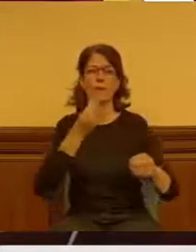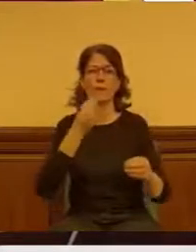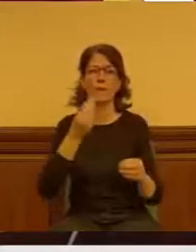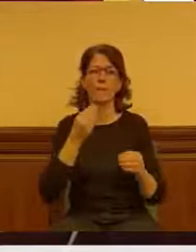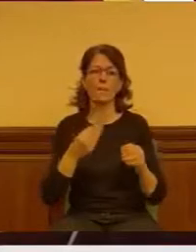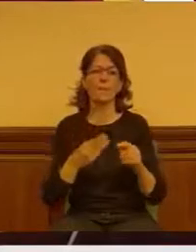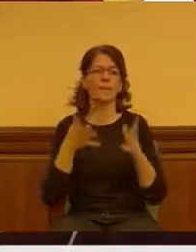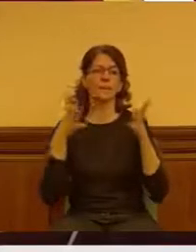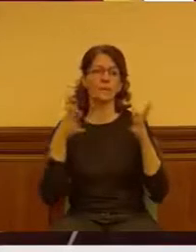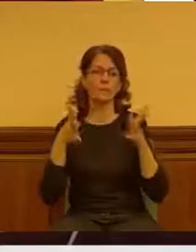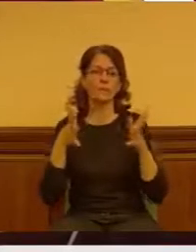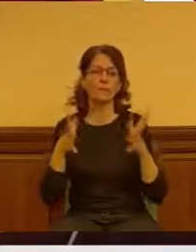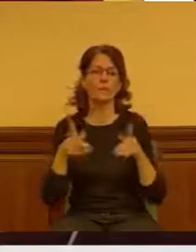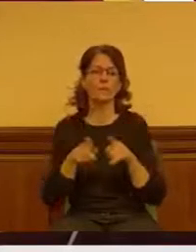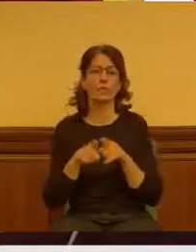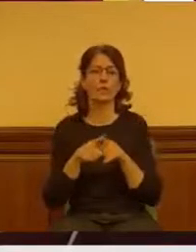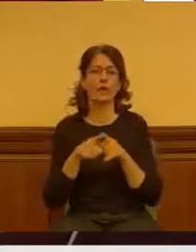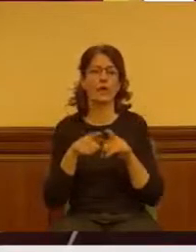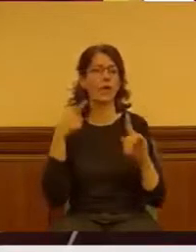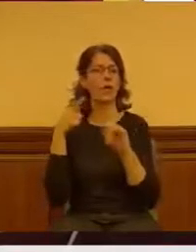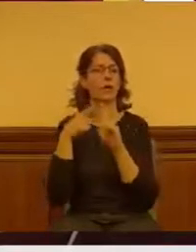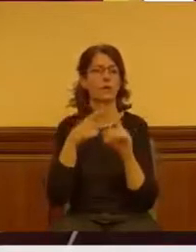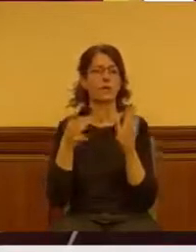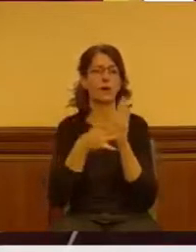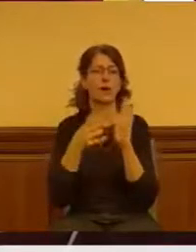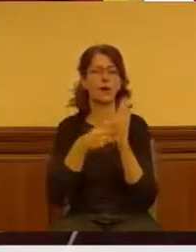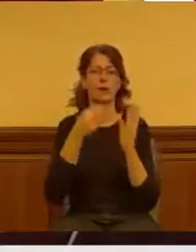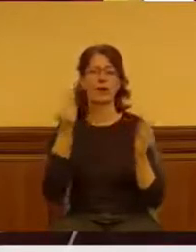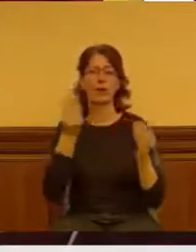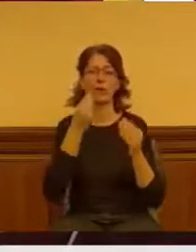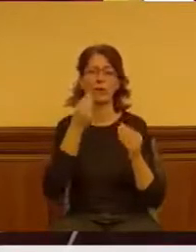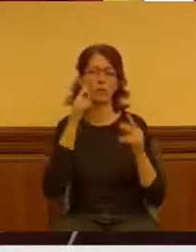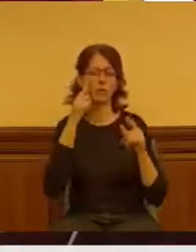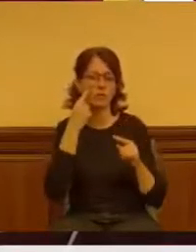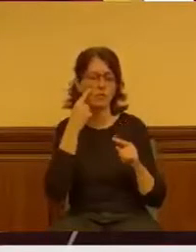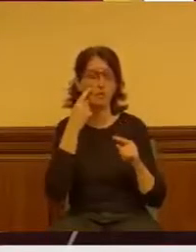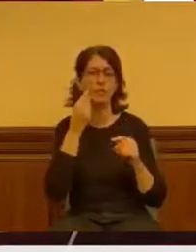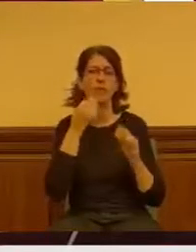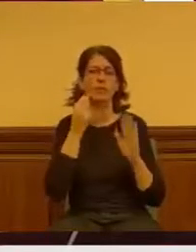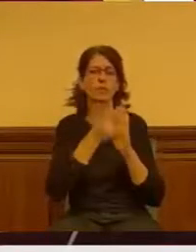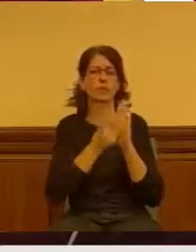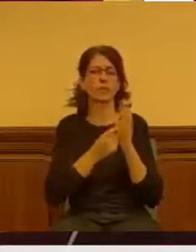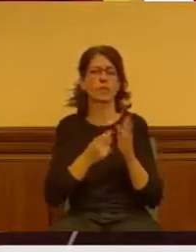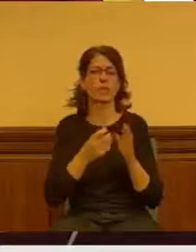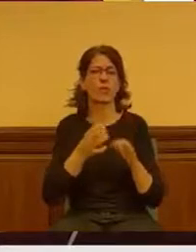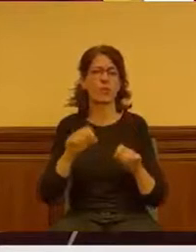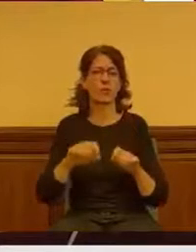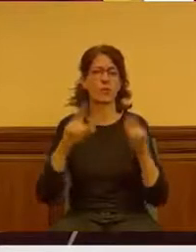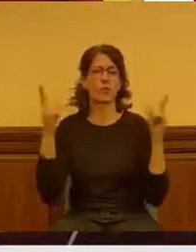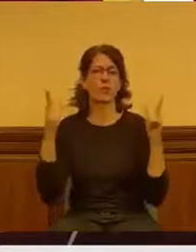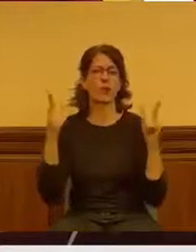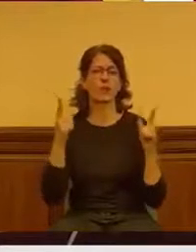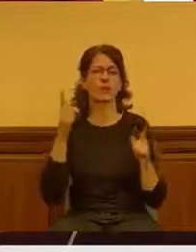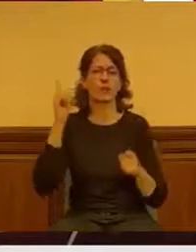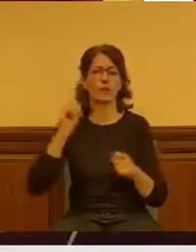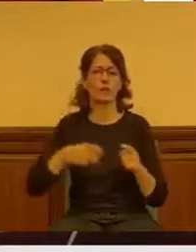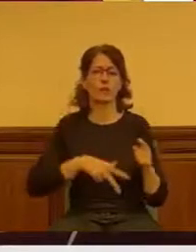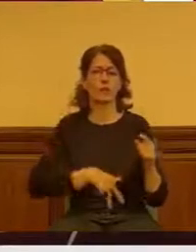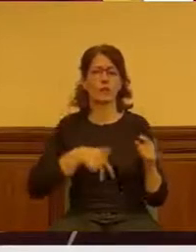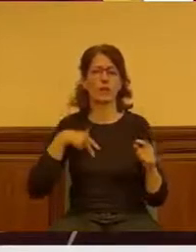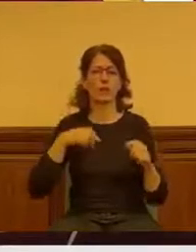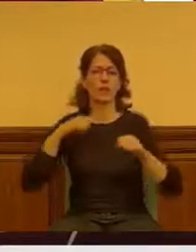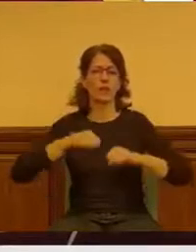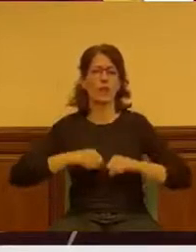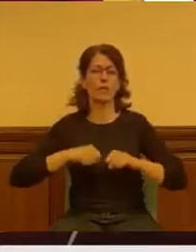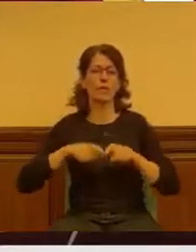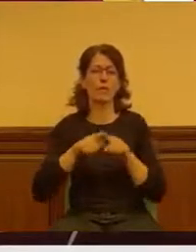recomienda con el objetivo de mejorar la calidad de la alimentación observada. Es un requerimiento oficial de la Dirección General del Mayor que se debe servir el